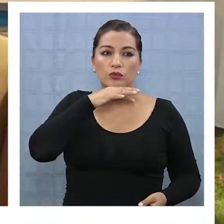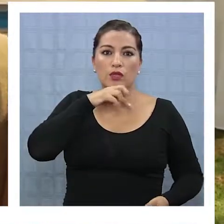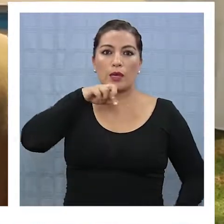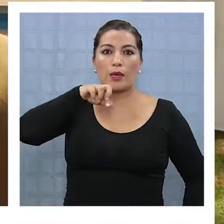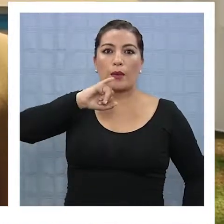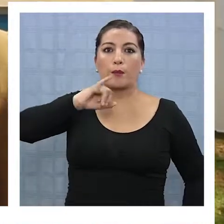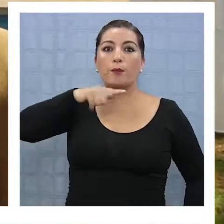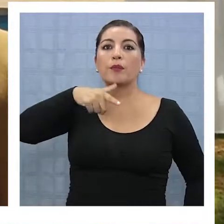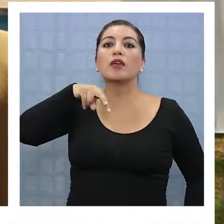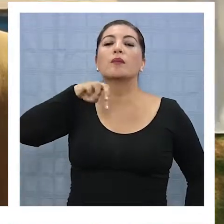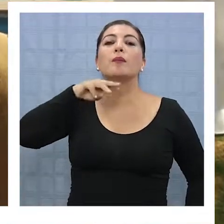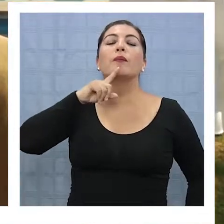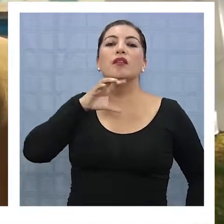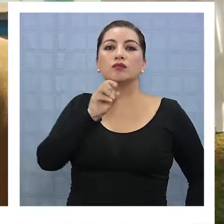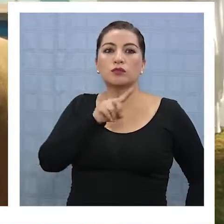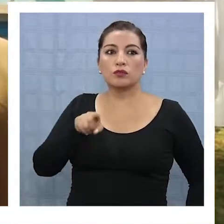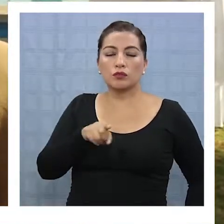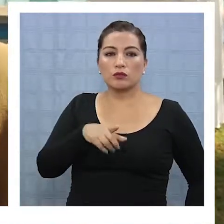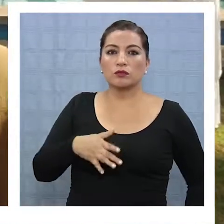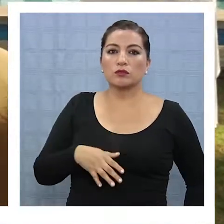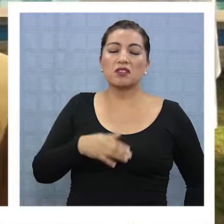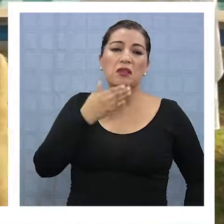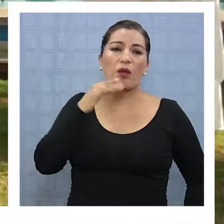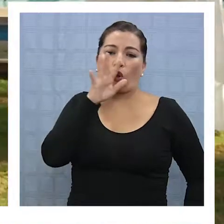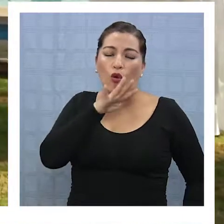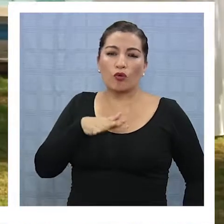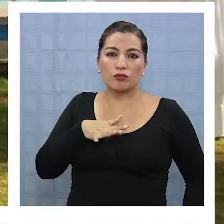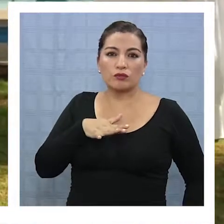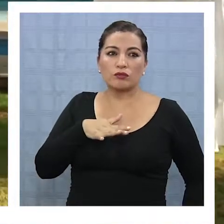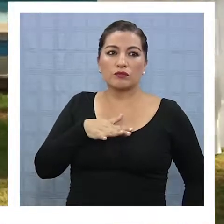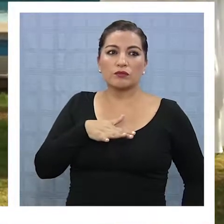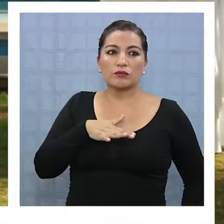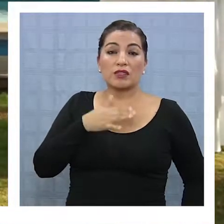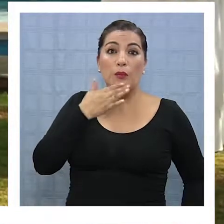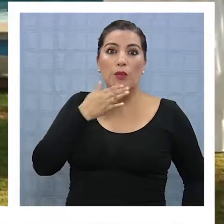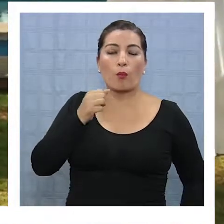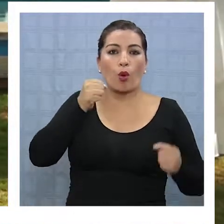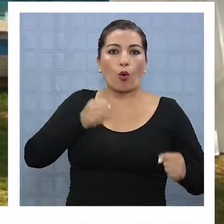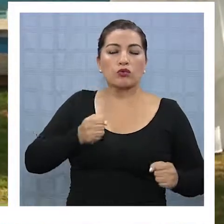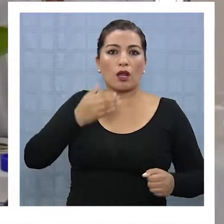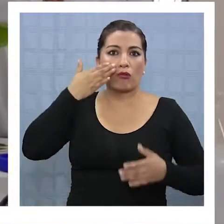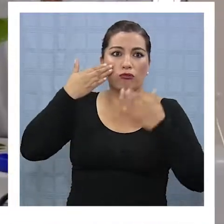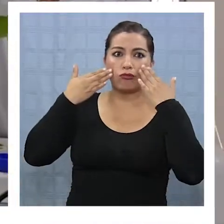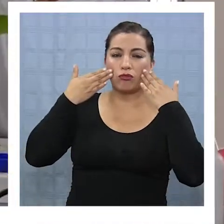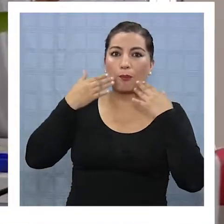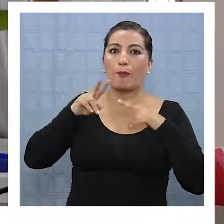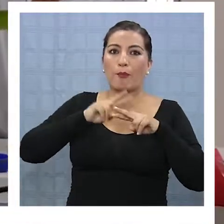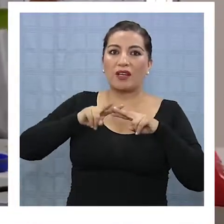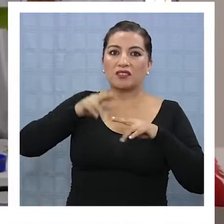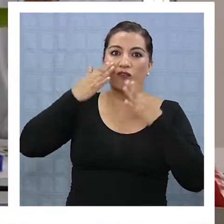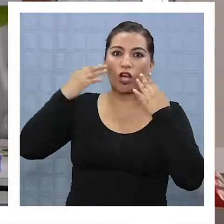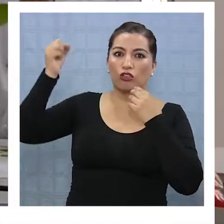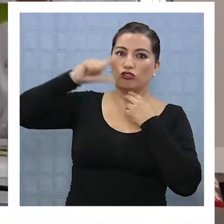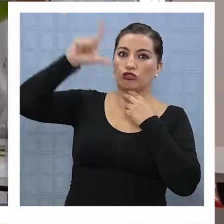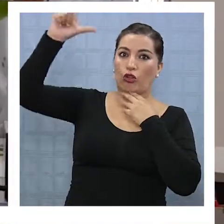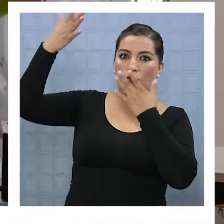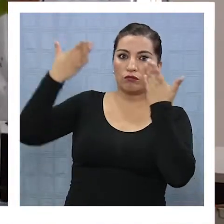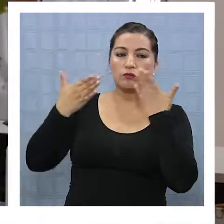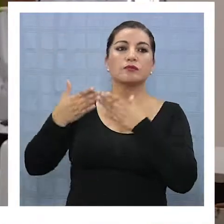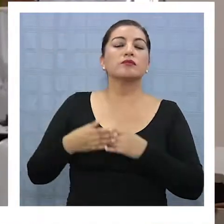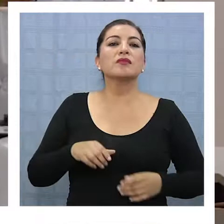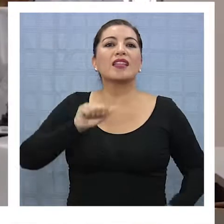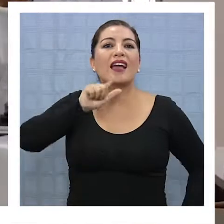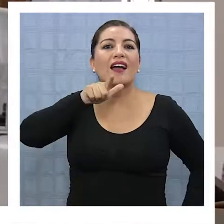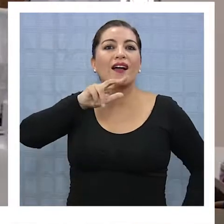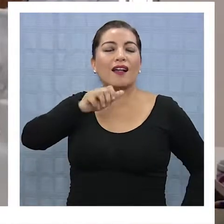pigmentos. Pueden ser utilizados como colorantes, como te decía, o también como bloqueadores solares en la industria farmacéutica. Moraga indicó que las